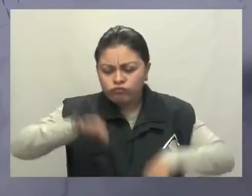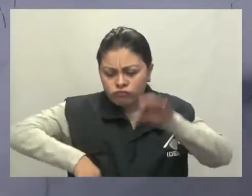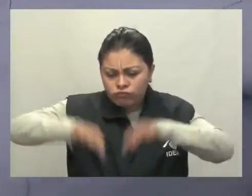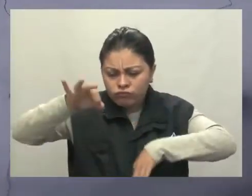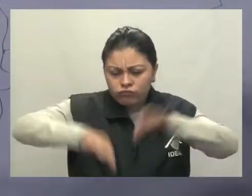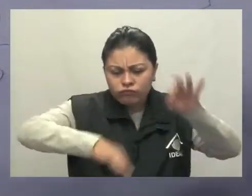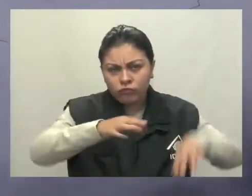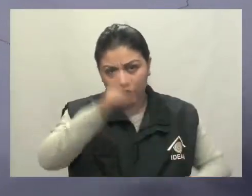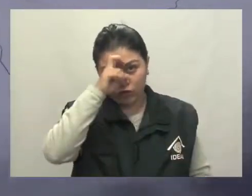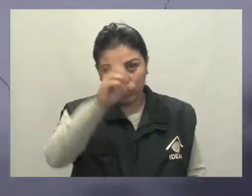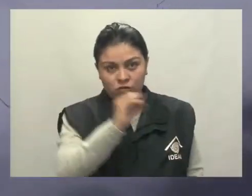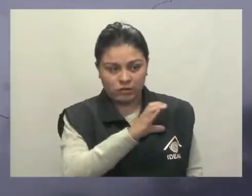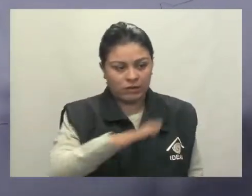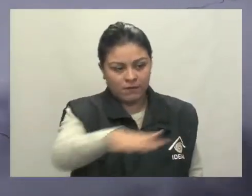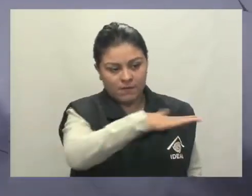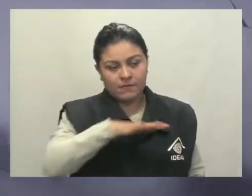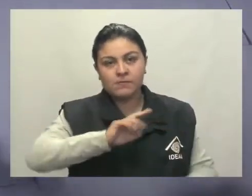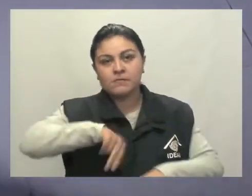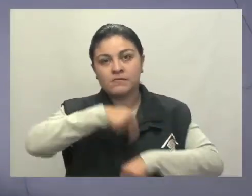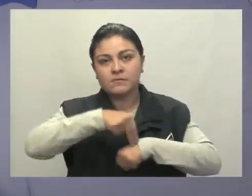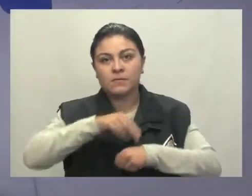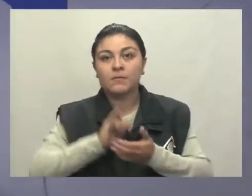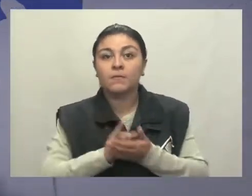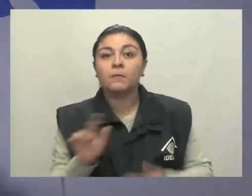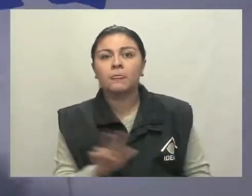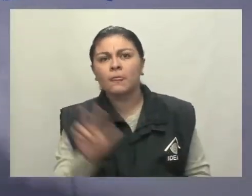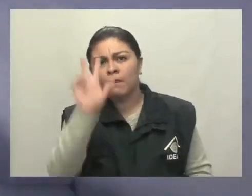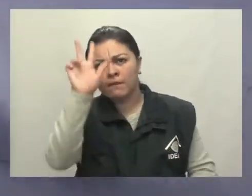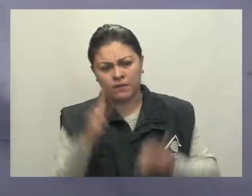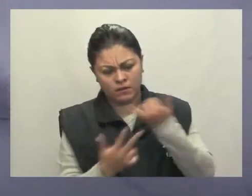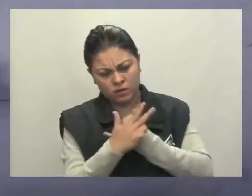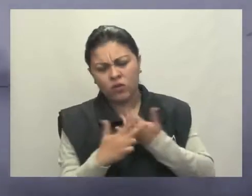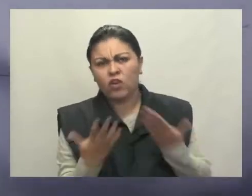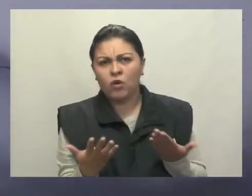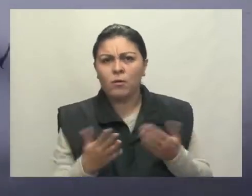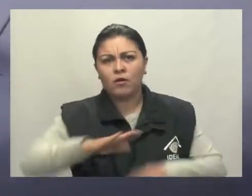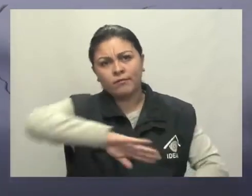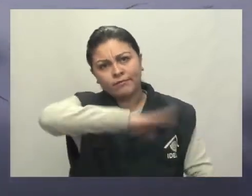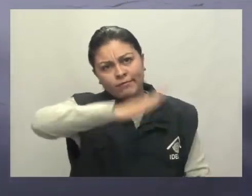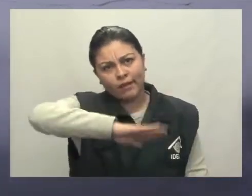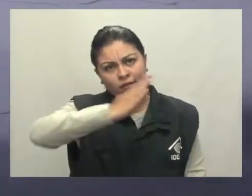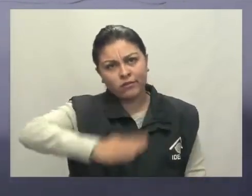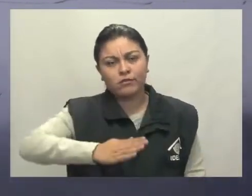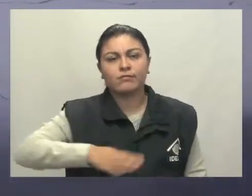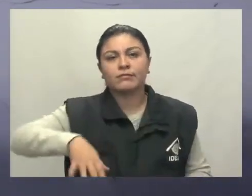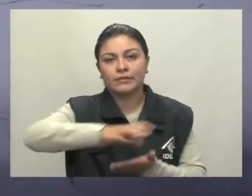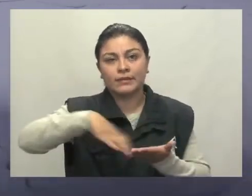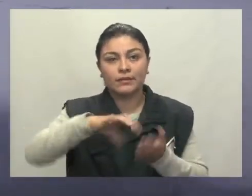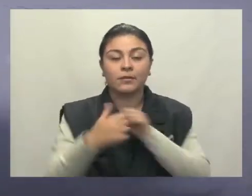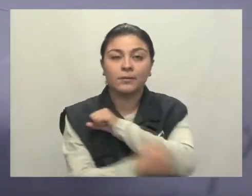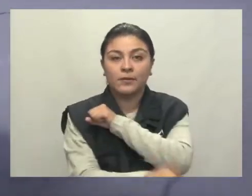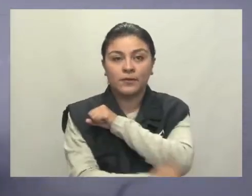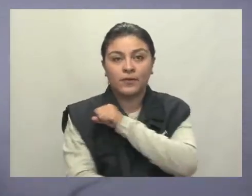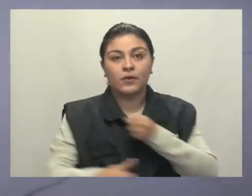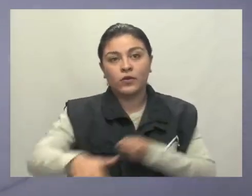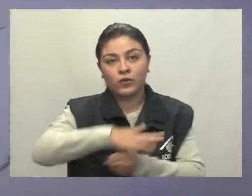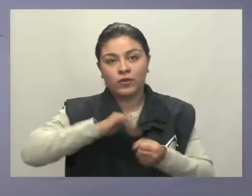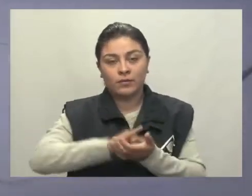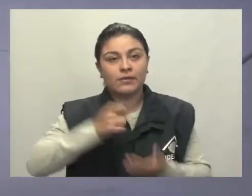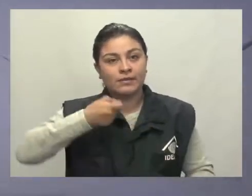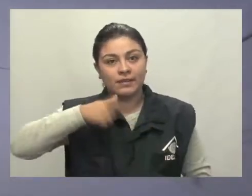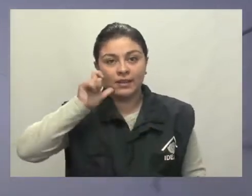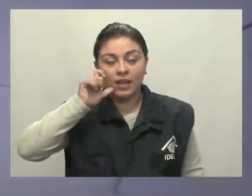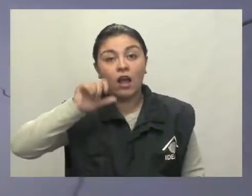al noroccidente de Nariño. Nuestra zona andina se ve con precipitaciones en Antioquia, Santander, Boyacá, Cundinamarca y